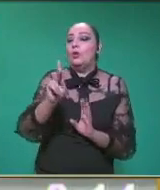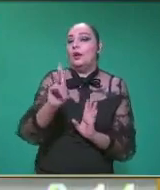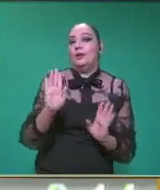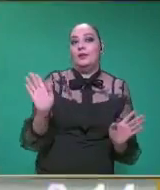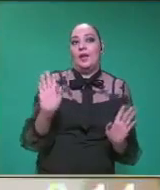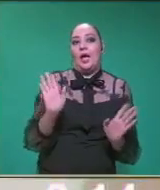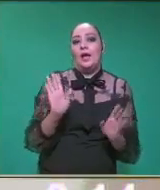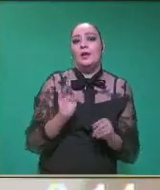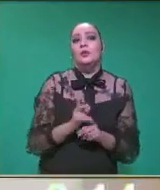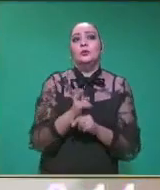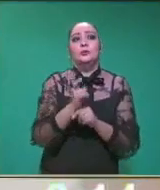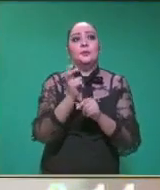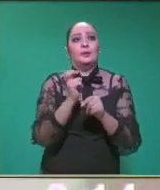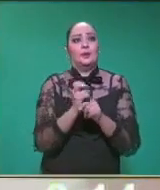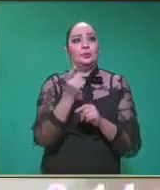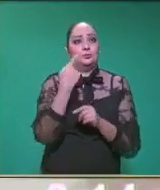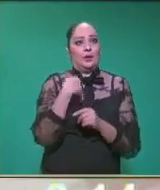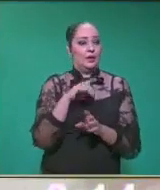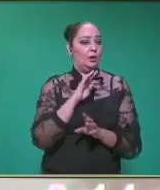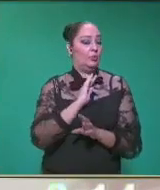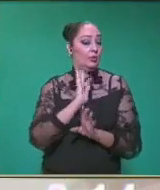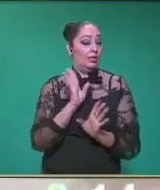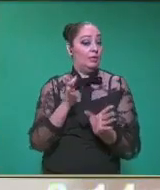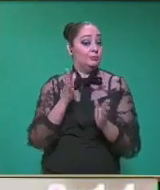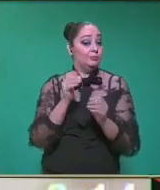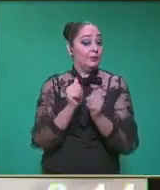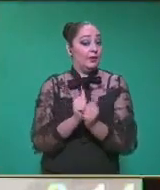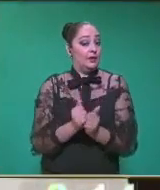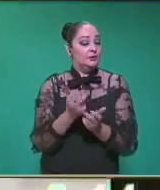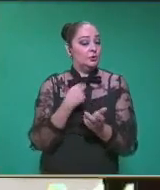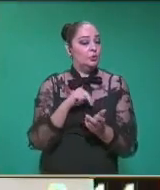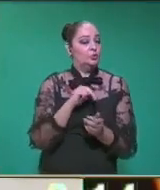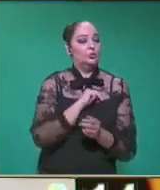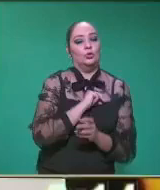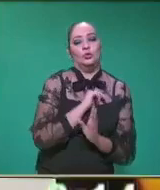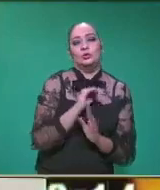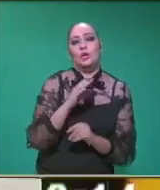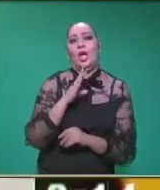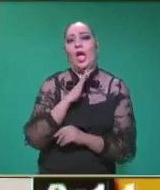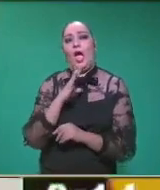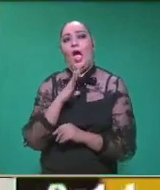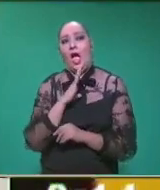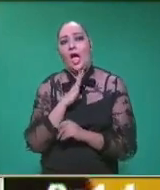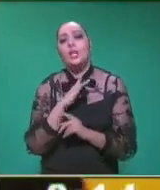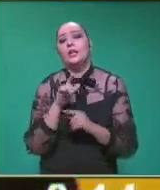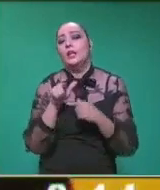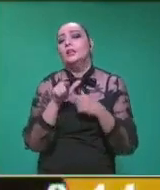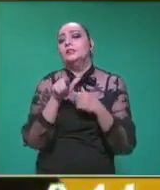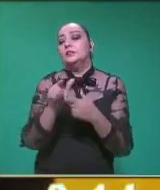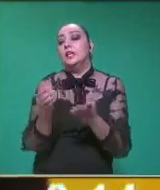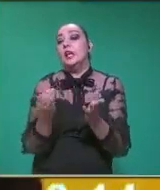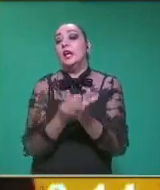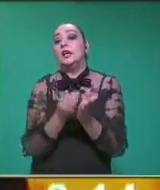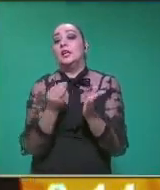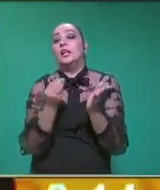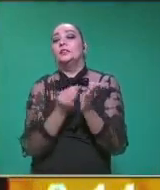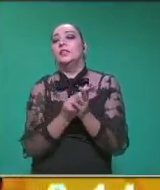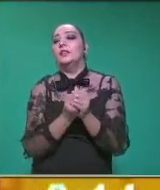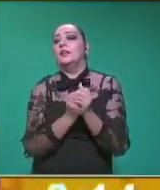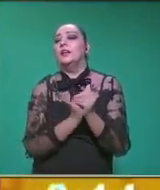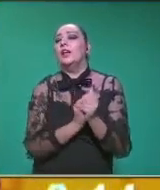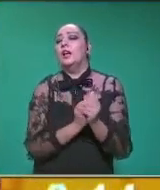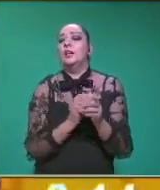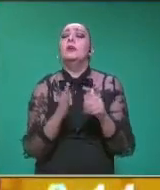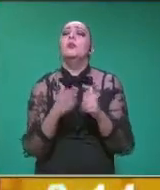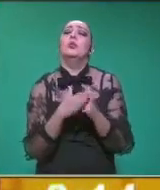los invitamos a que todavía se queden acá con nosotros porque ahorita sigue la clase de... ¿De qué era, maestra?